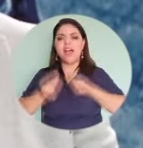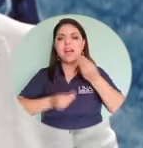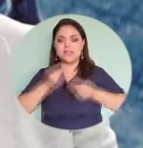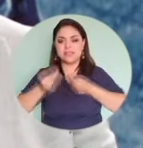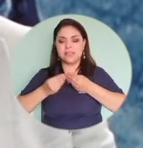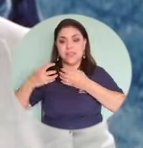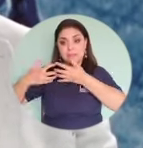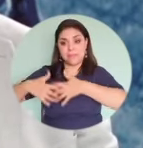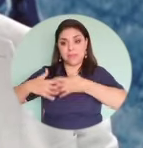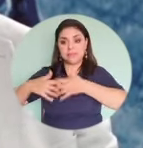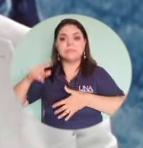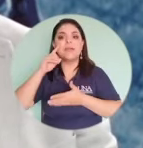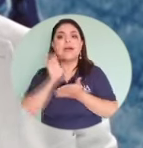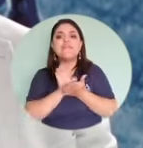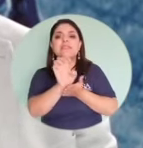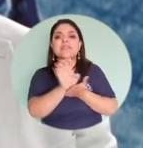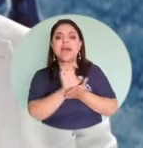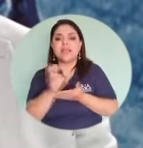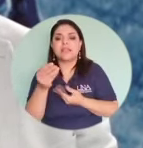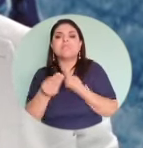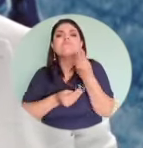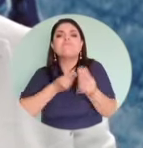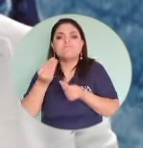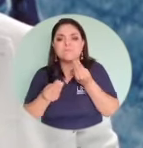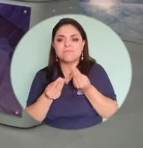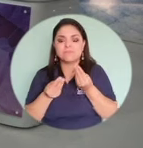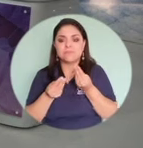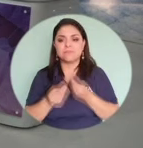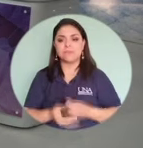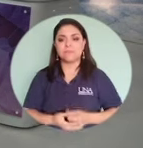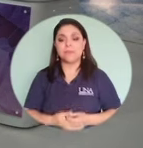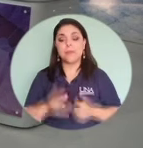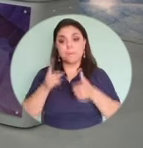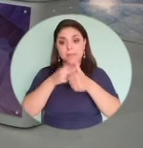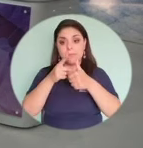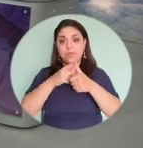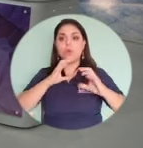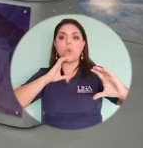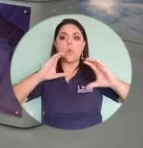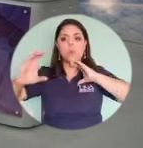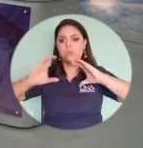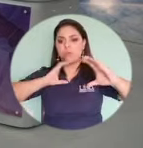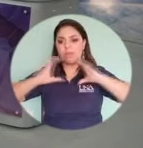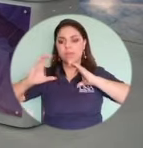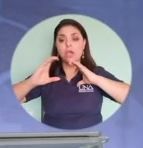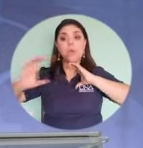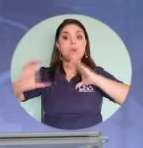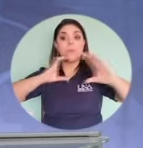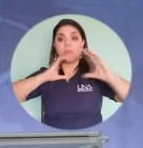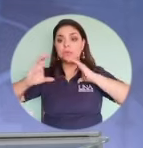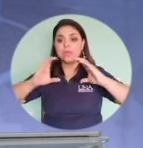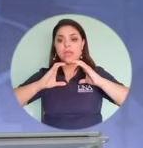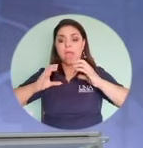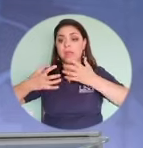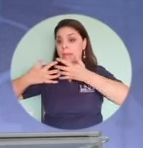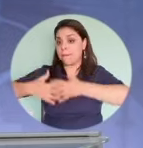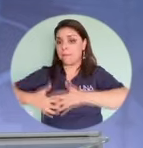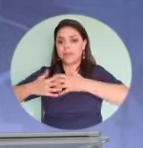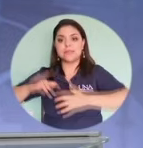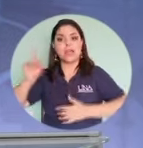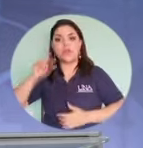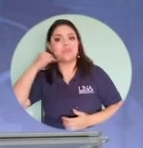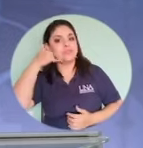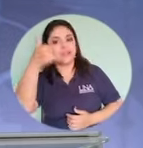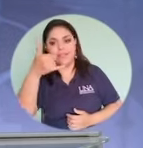recurren las entidades para evitar que esto se dé? Precisamente es comunicar. Comunicar que la entidad no está haciendo